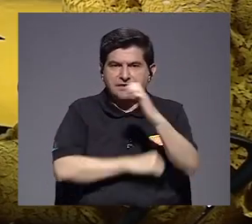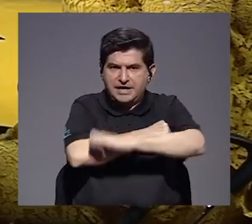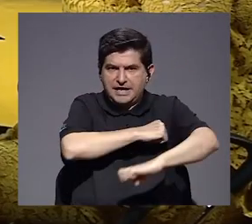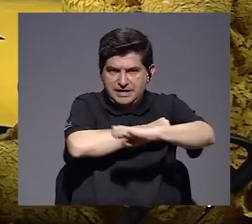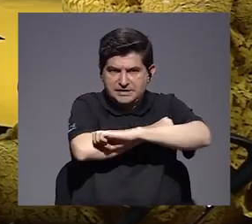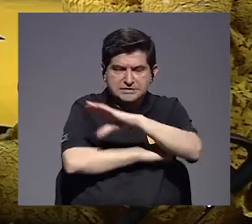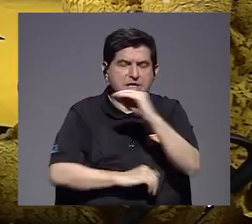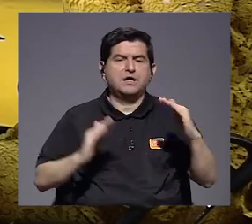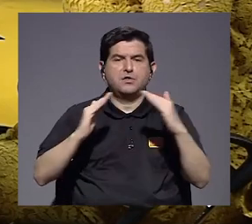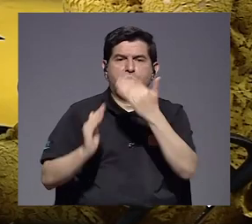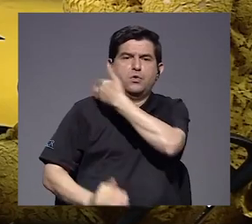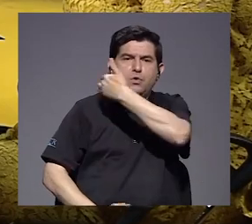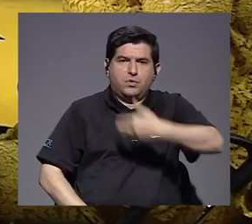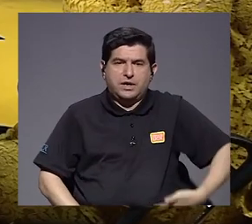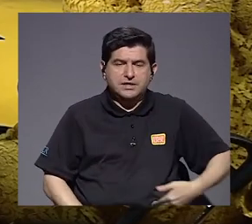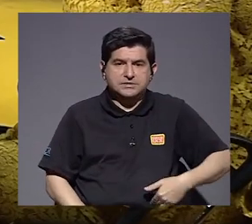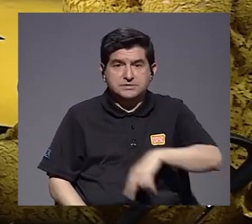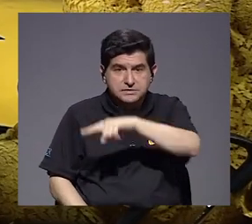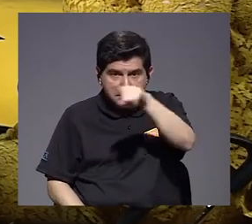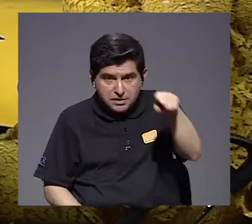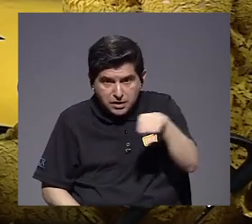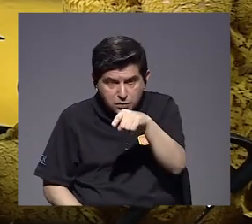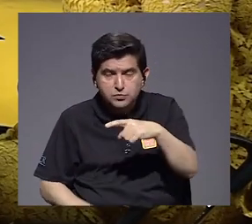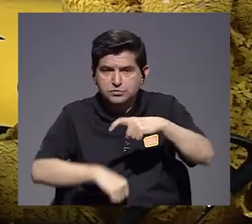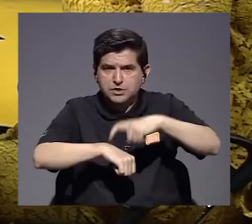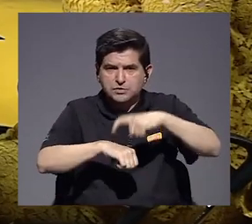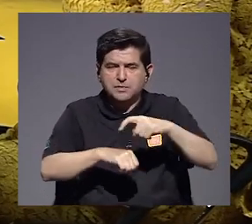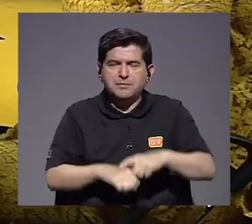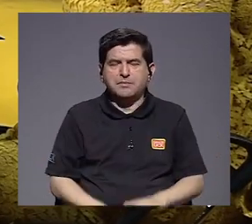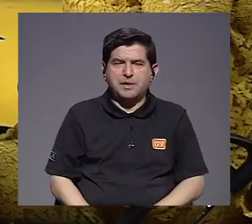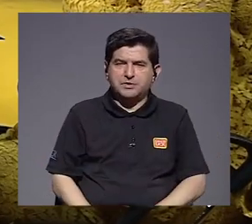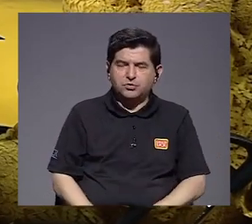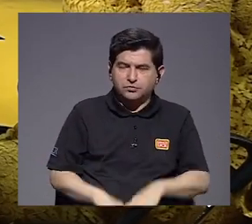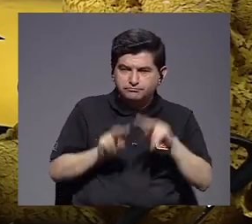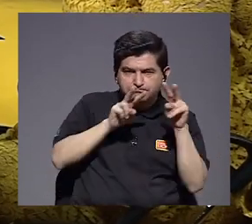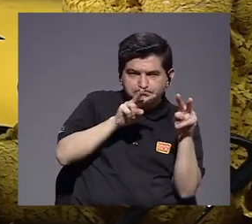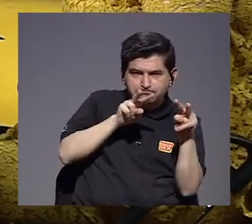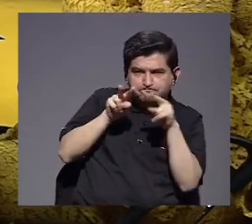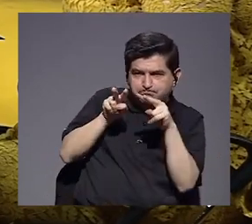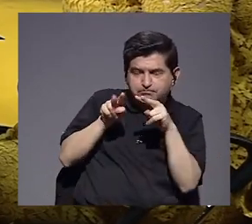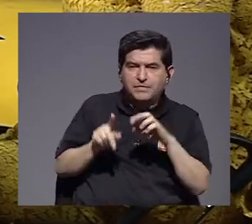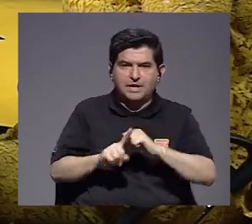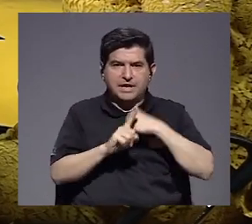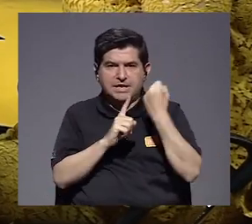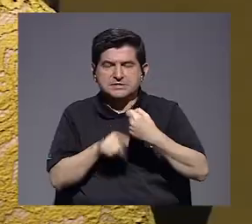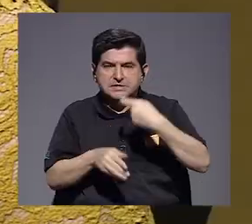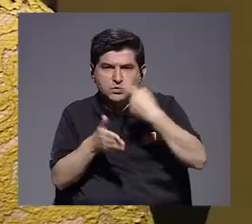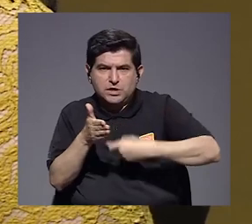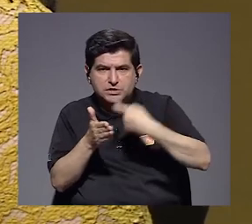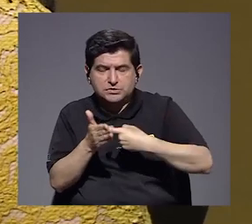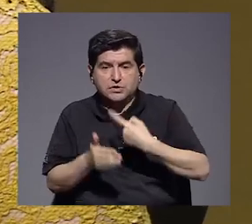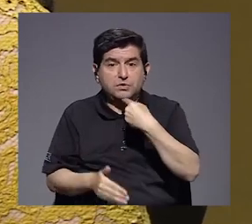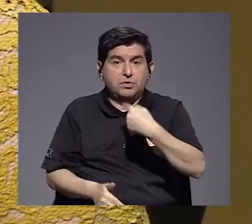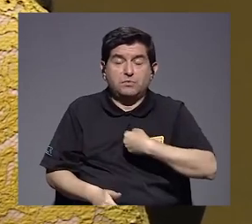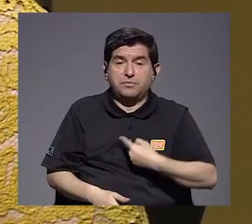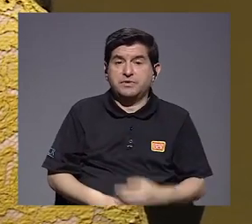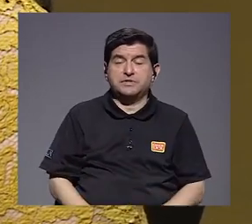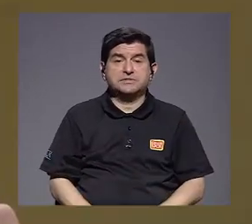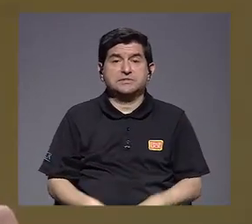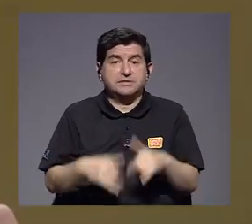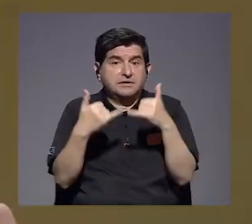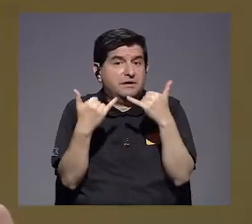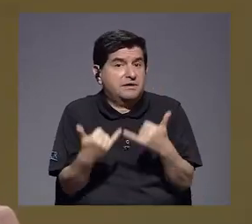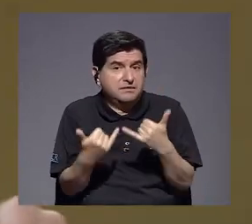este caso desde Casa Presidencial, ustedes en un momento determinado están mirando también hacia ese otro impuesto. Como me dice, por el momento también